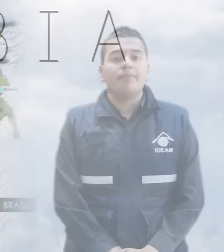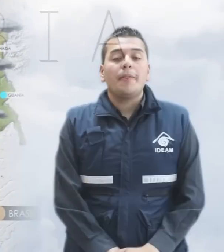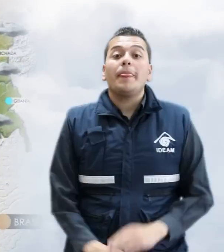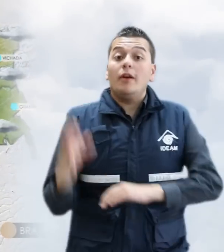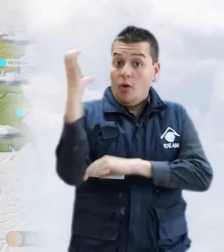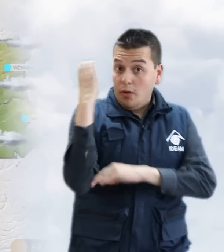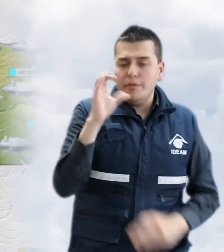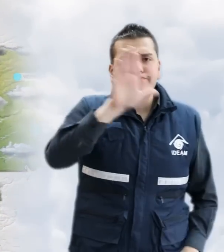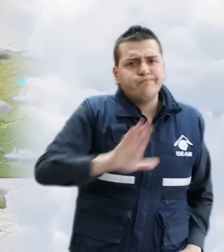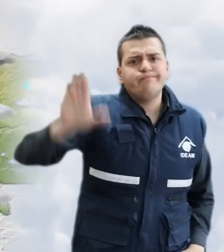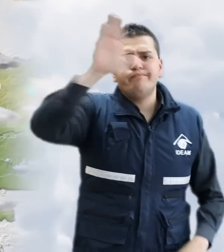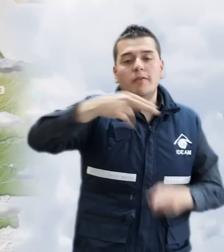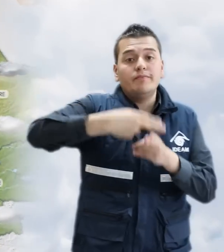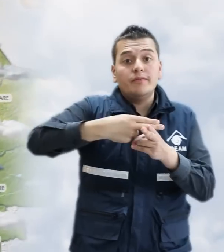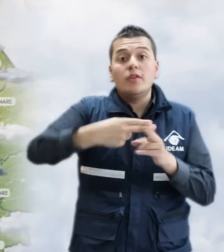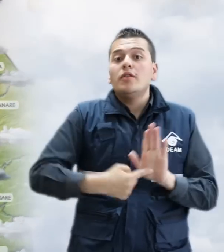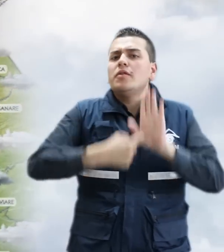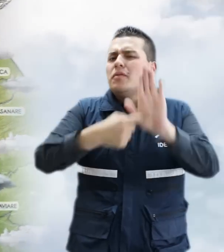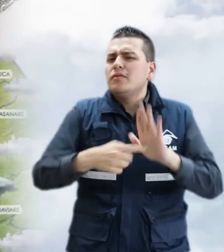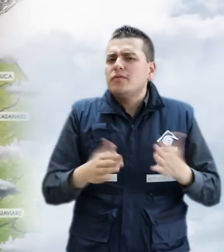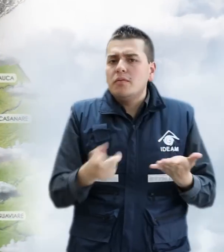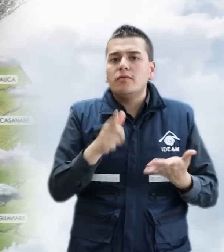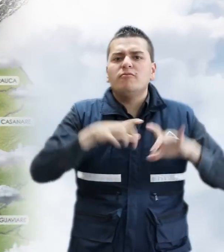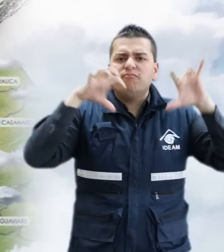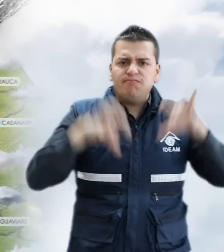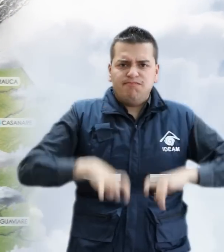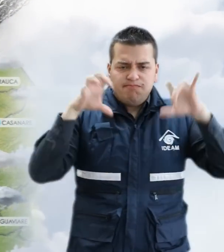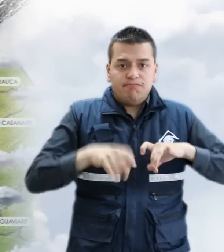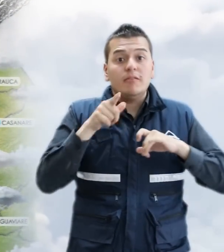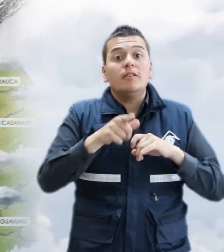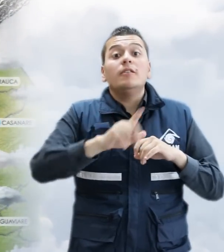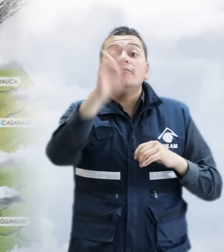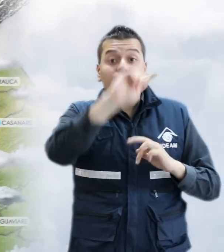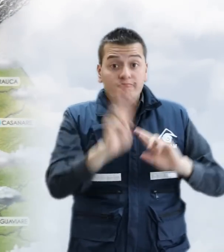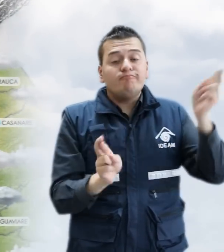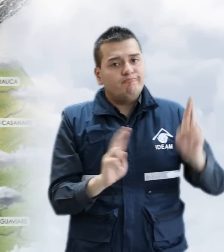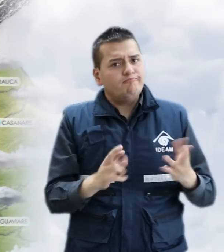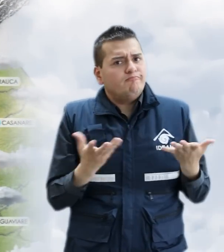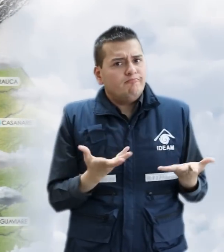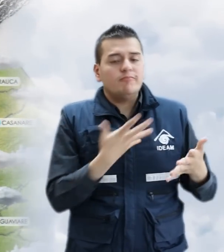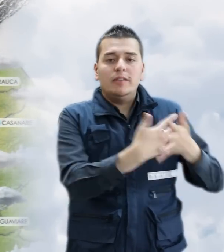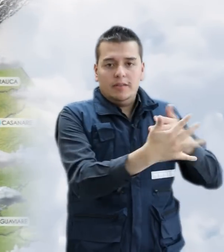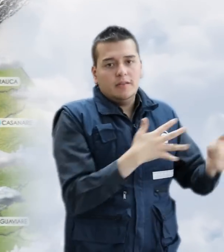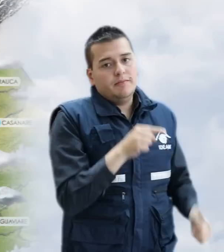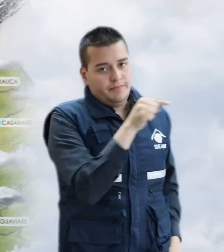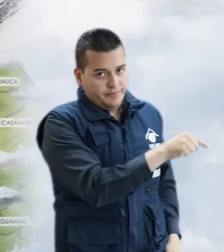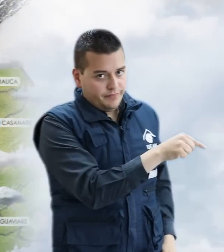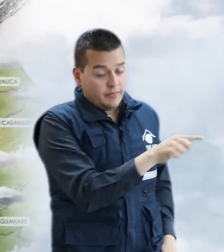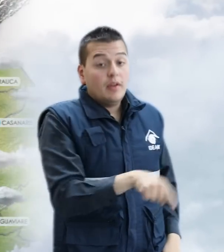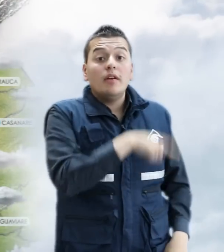Sobre el territorio nacional se prevén lluvias con probabilidad de actividad eléctrica en San Andrés y Providencia.